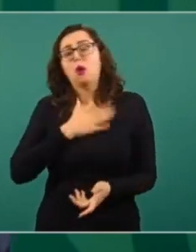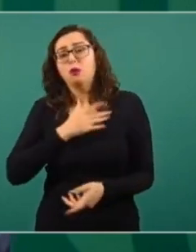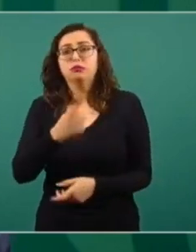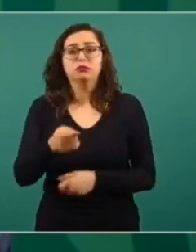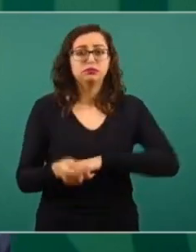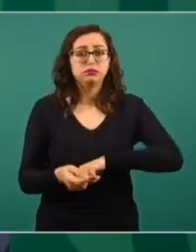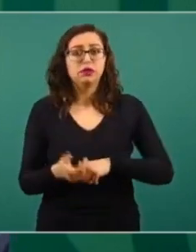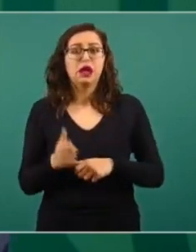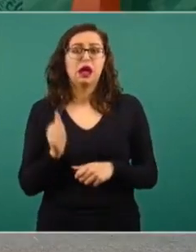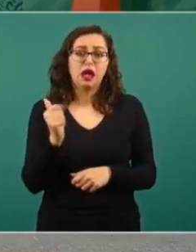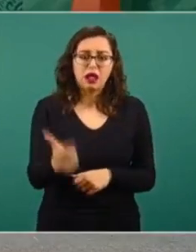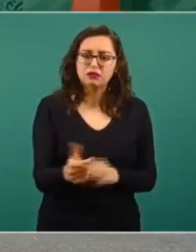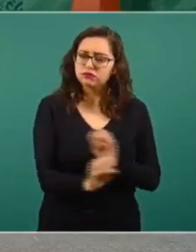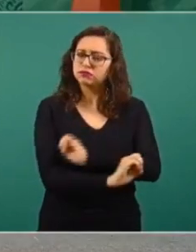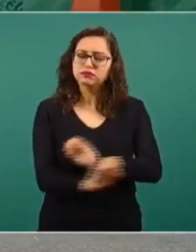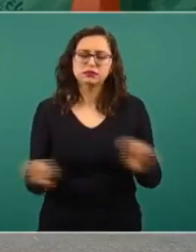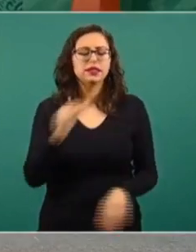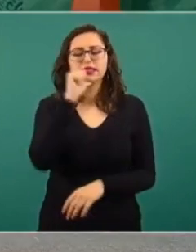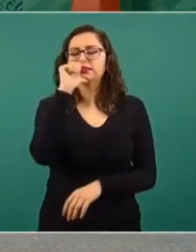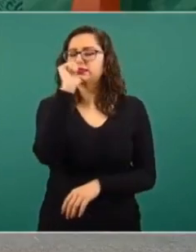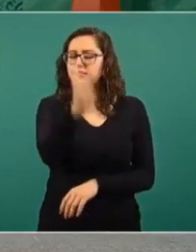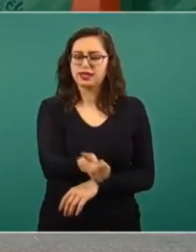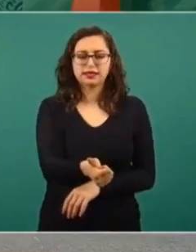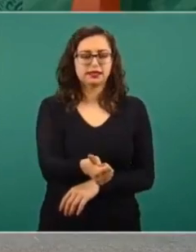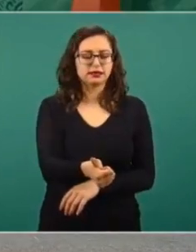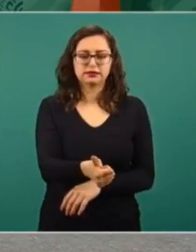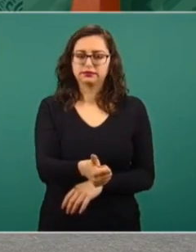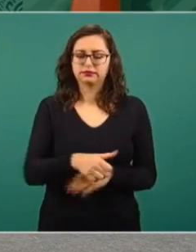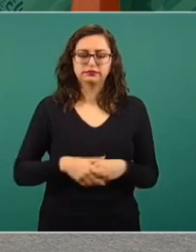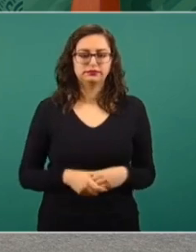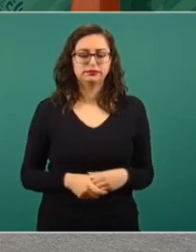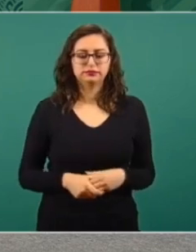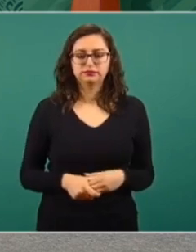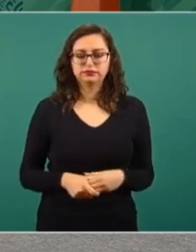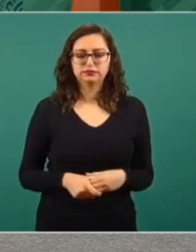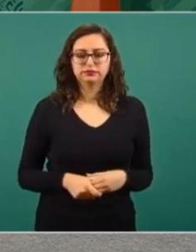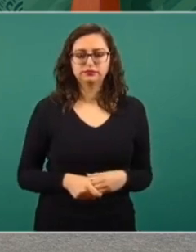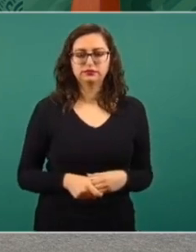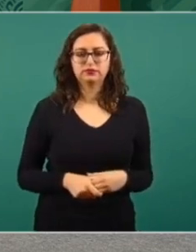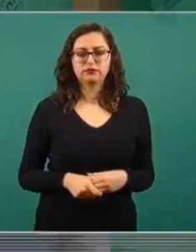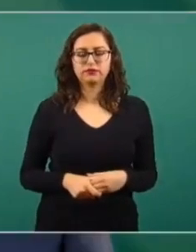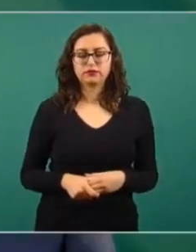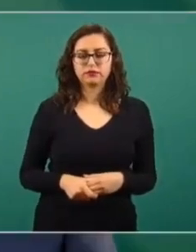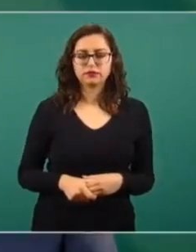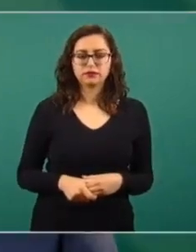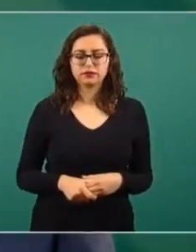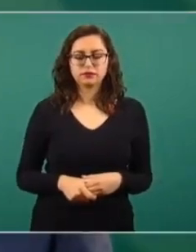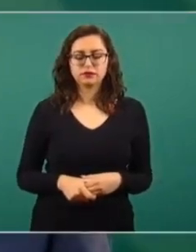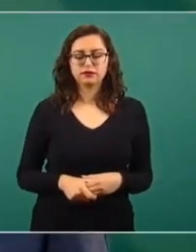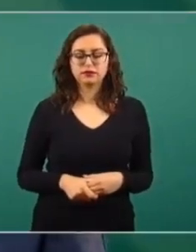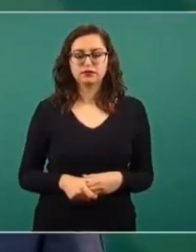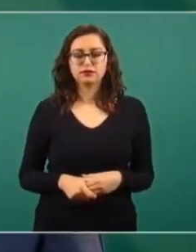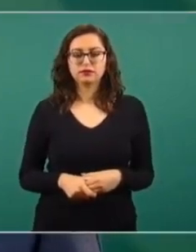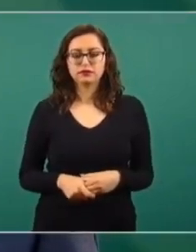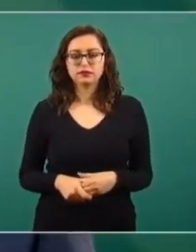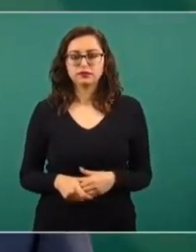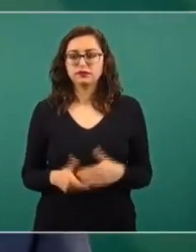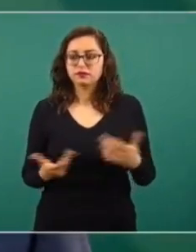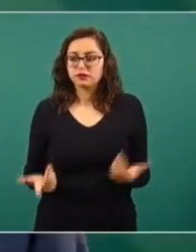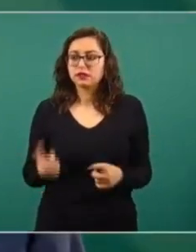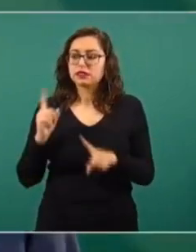dirigentes sindicales. Va a ser de acuerdo